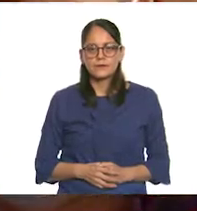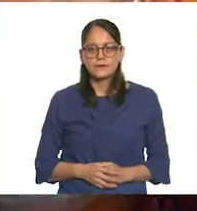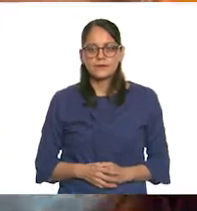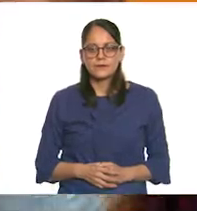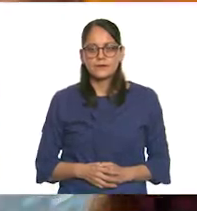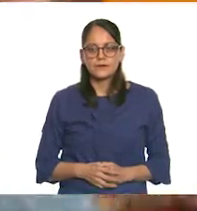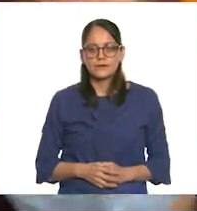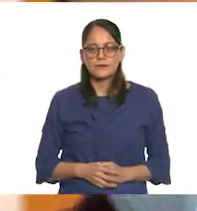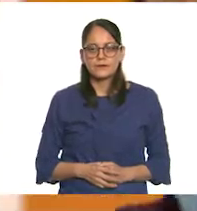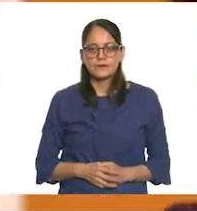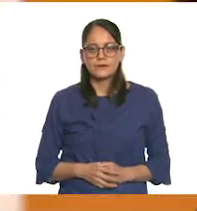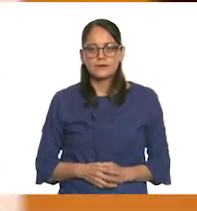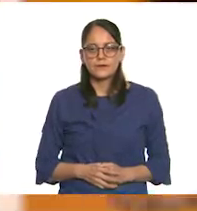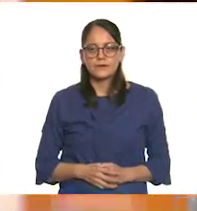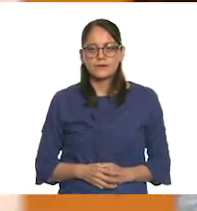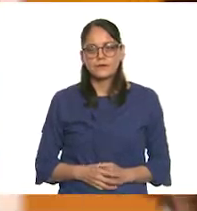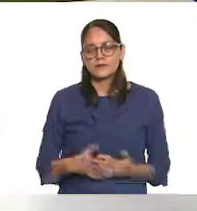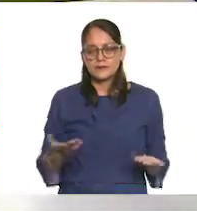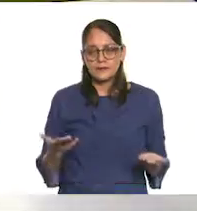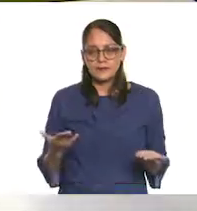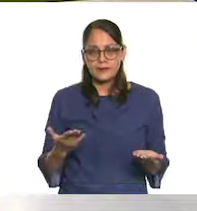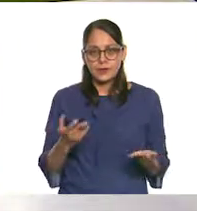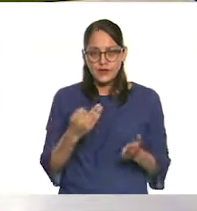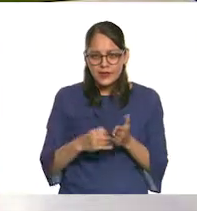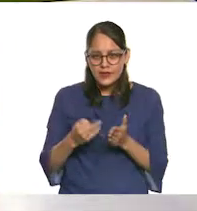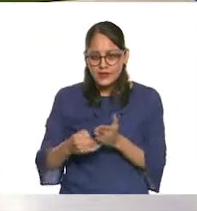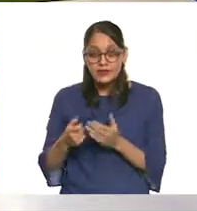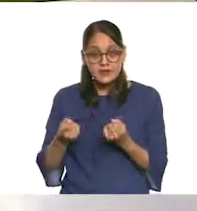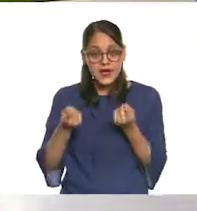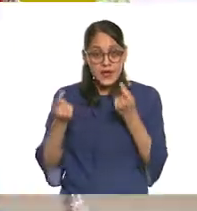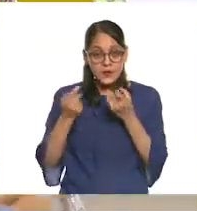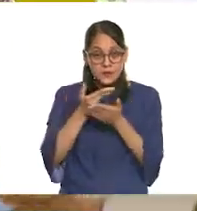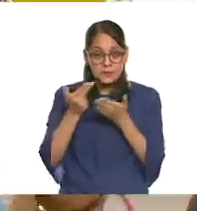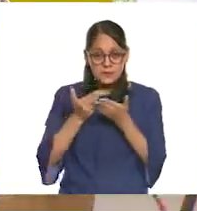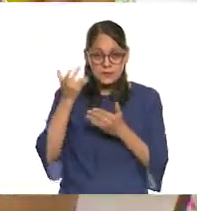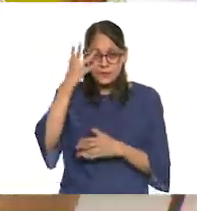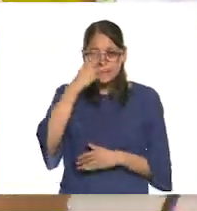Se nos andan suicidando unos... Hay unos muy bonitos.